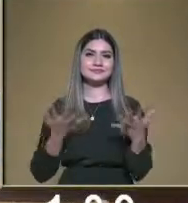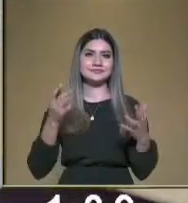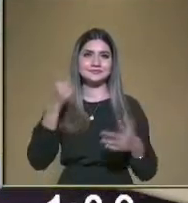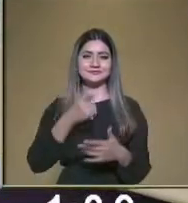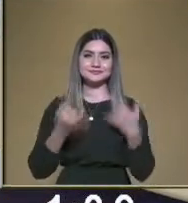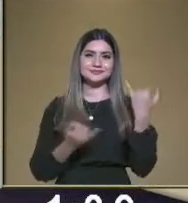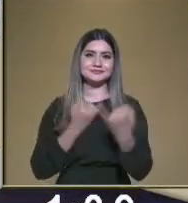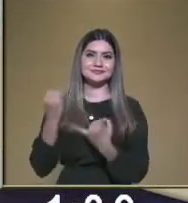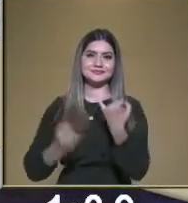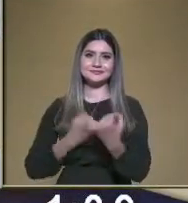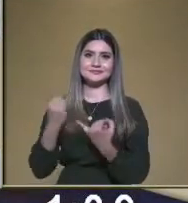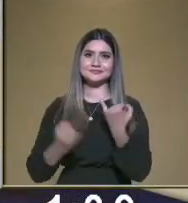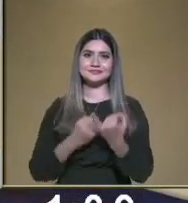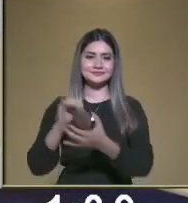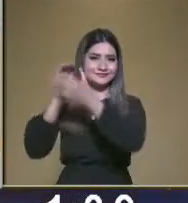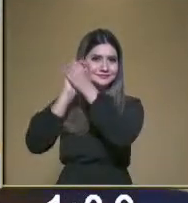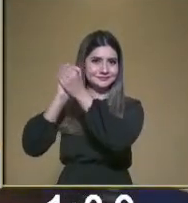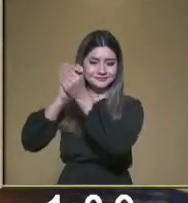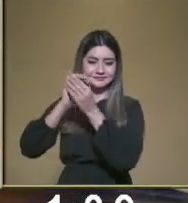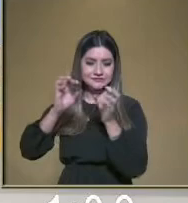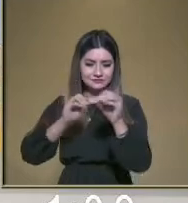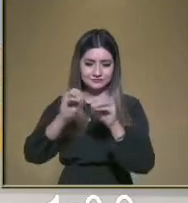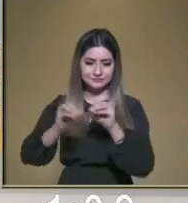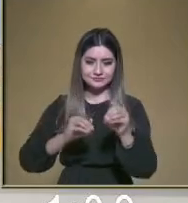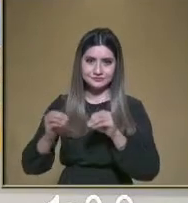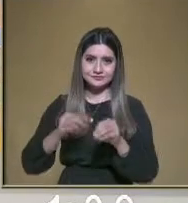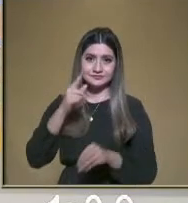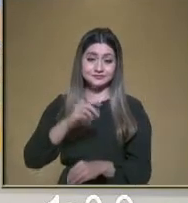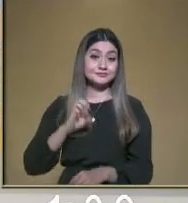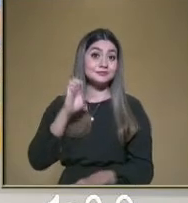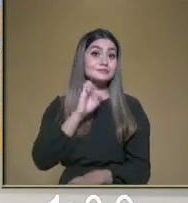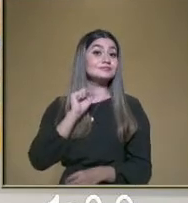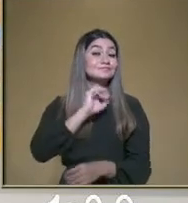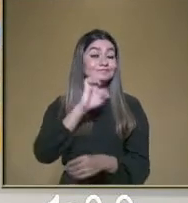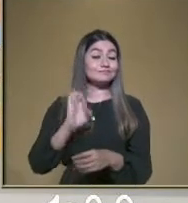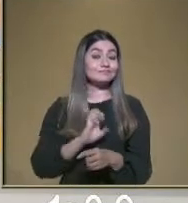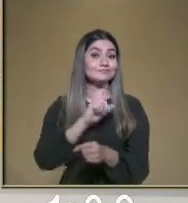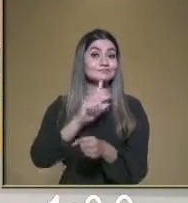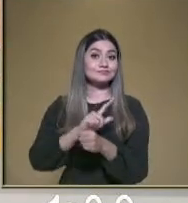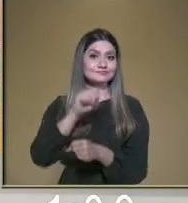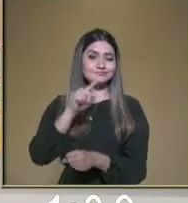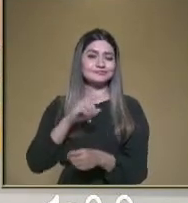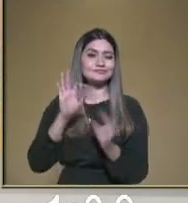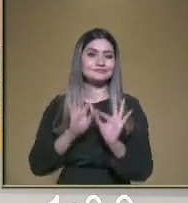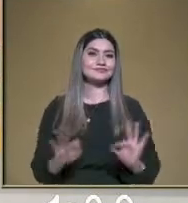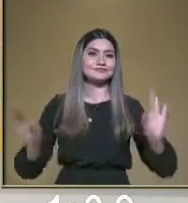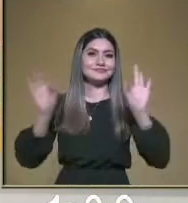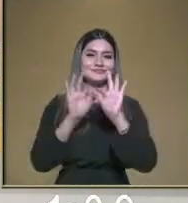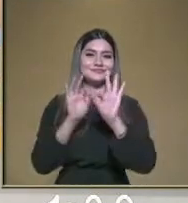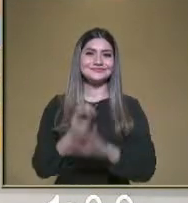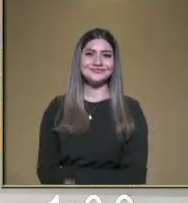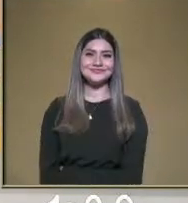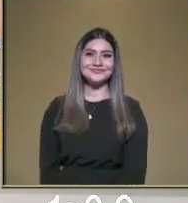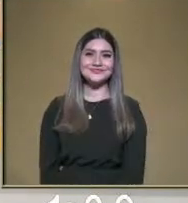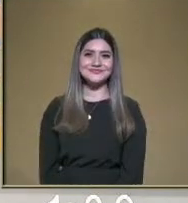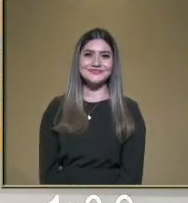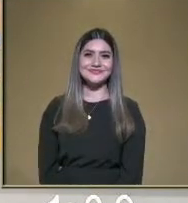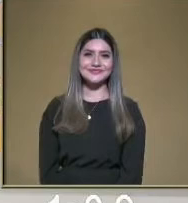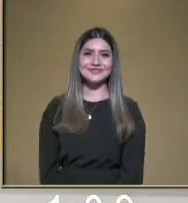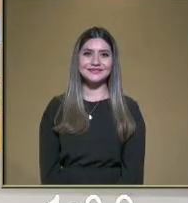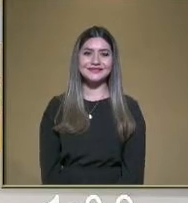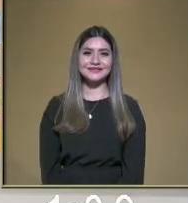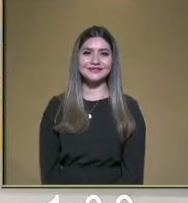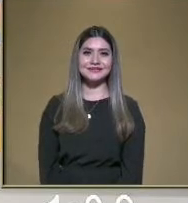esta lotería, ¿verdad? Pero es una lotería especial. Niños, niñas, yo creo que se han jugado la lotería, ¿verdad? Bueno, pero esta lotería es